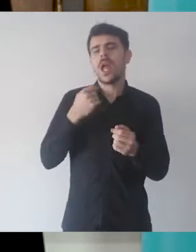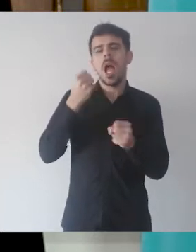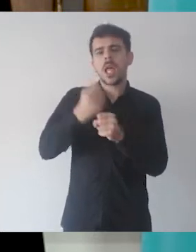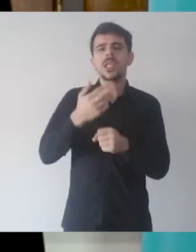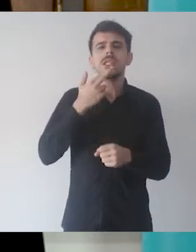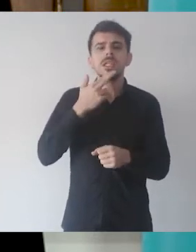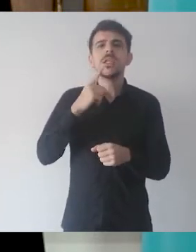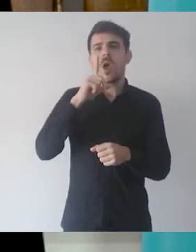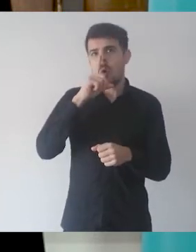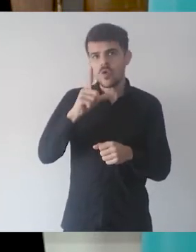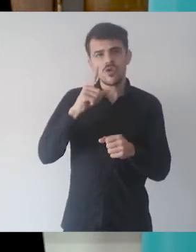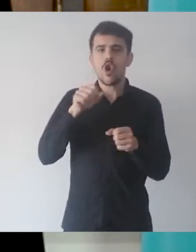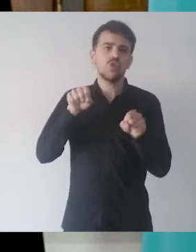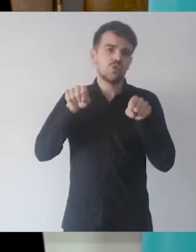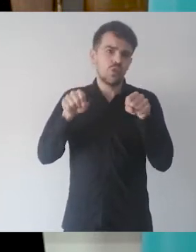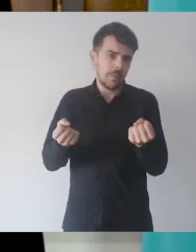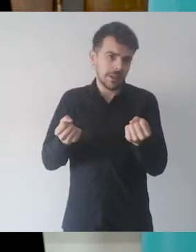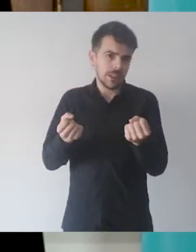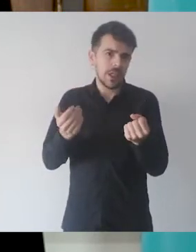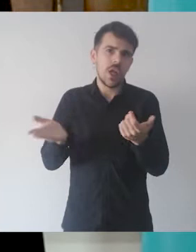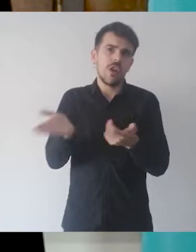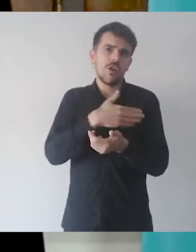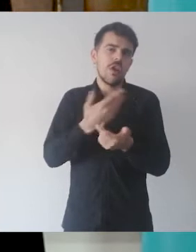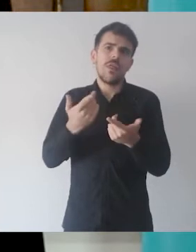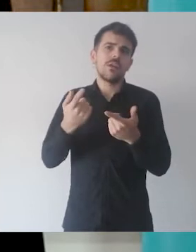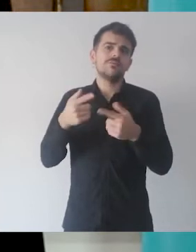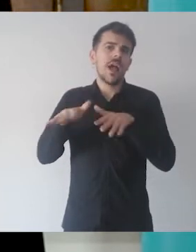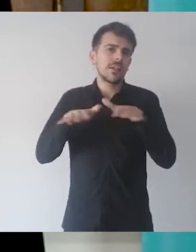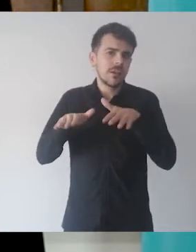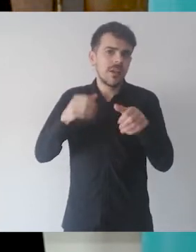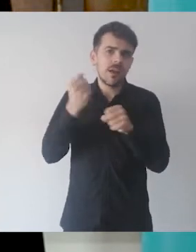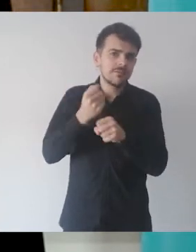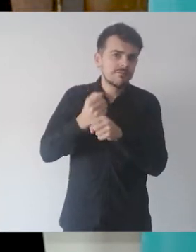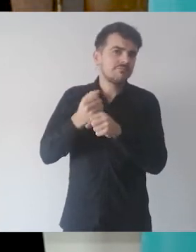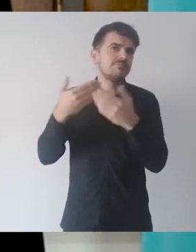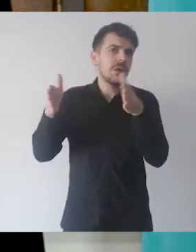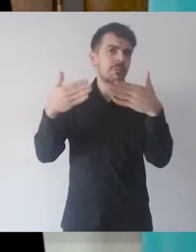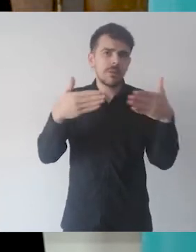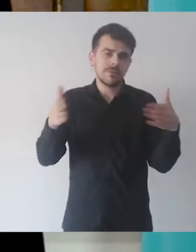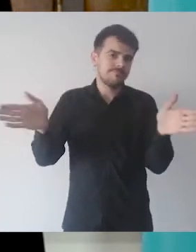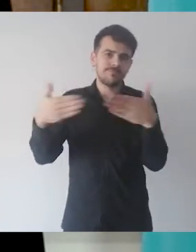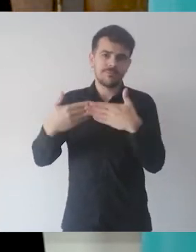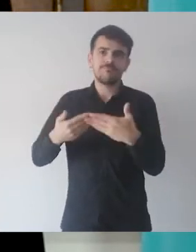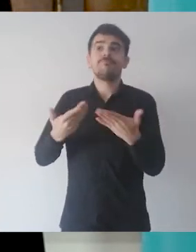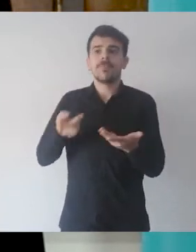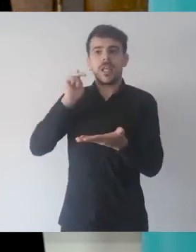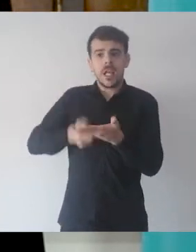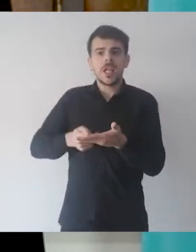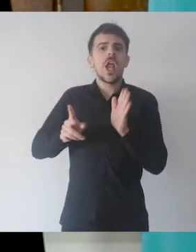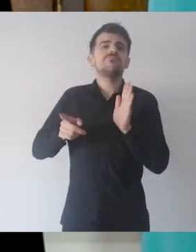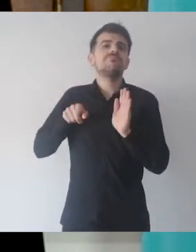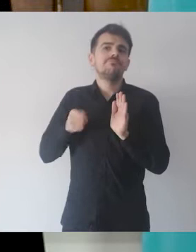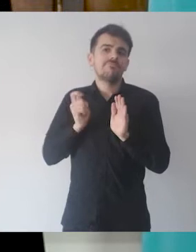habilitadas. Así se redefinió por recomendación del Ministerio de Salud de la Provincia